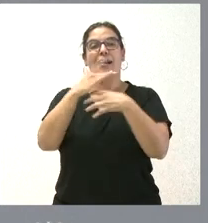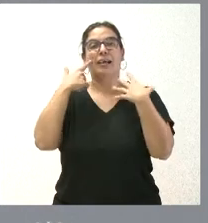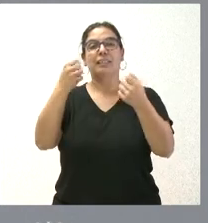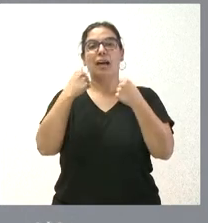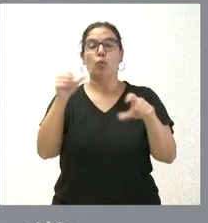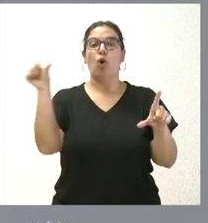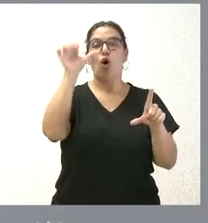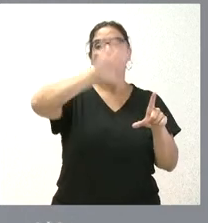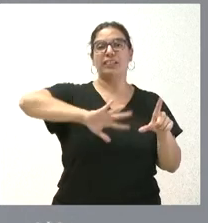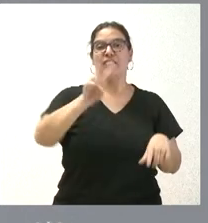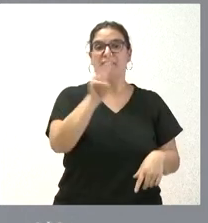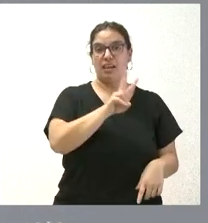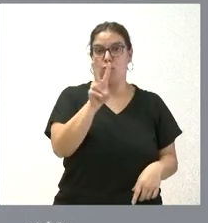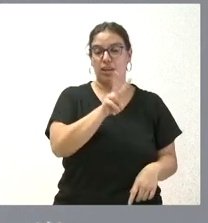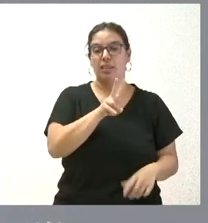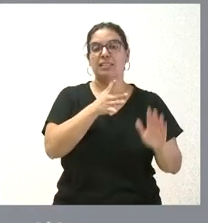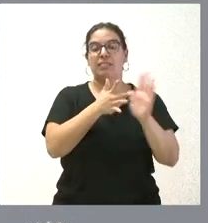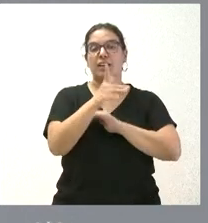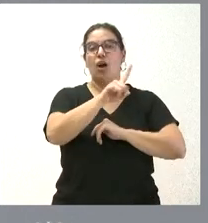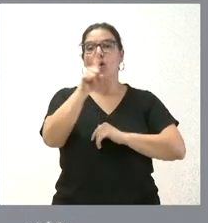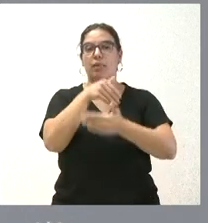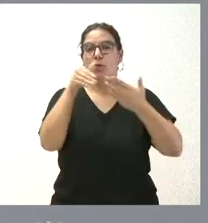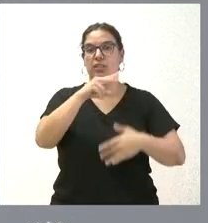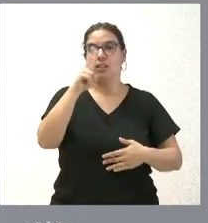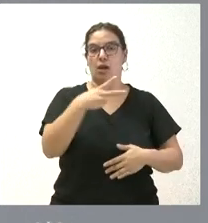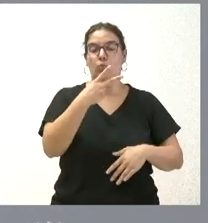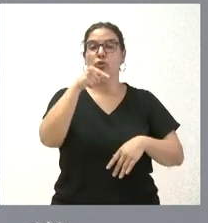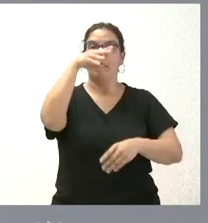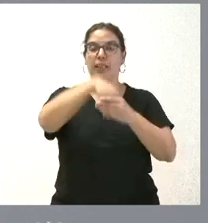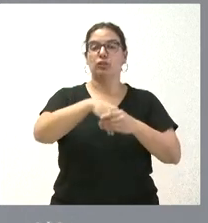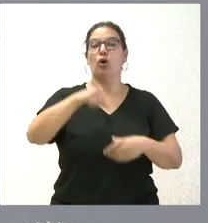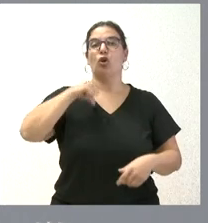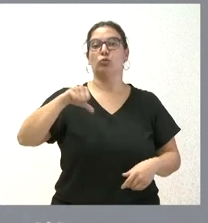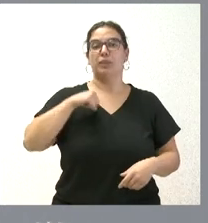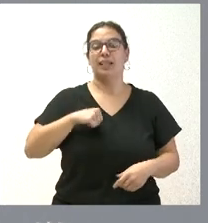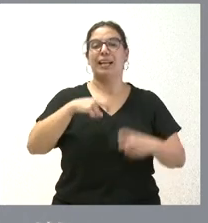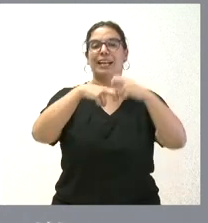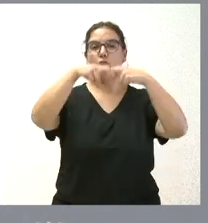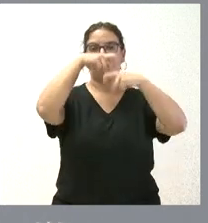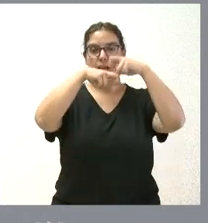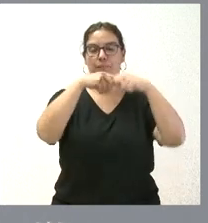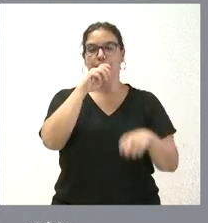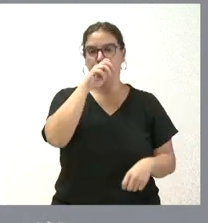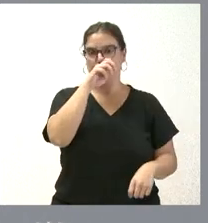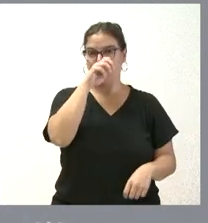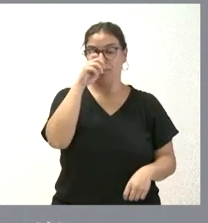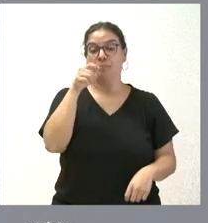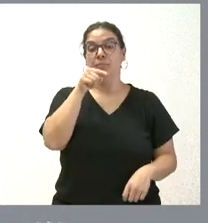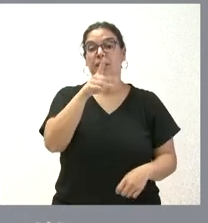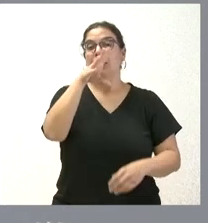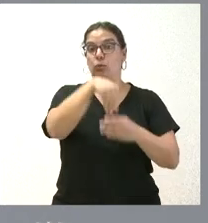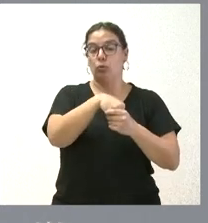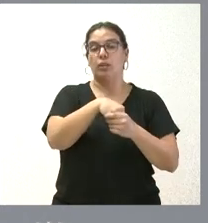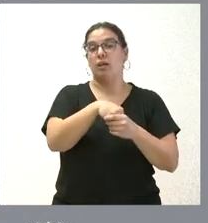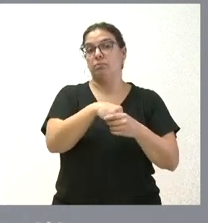de euros lo que se destina a esta finalidad en el Hospital Universitario Río Ortega y que incluye,